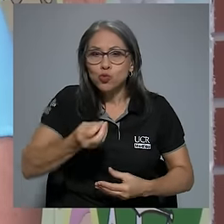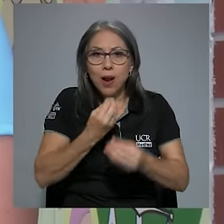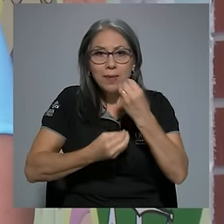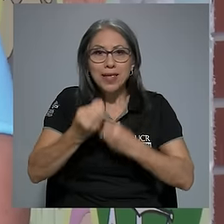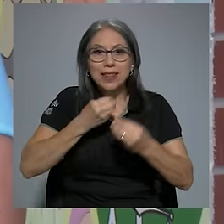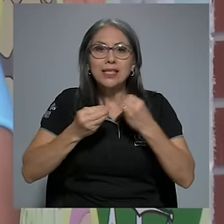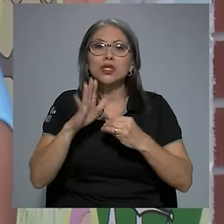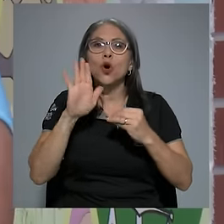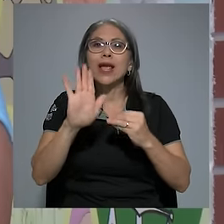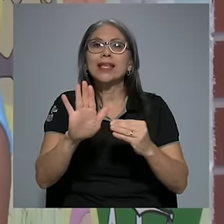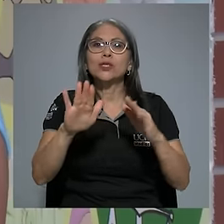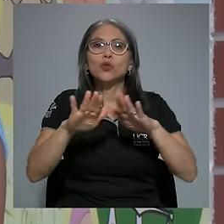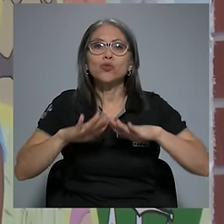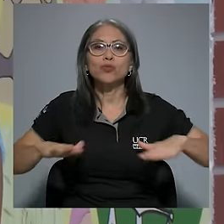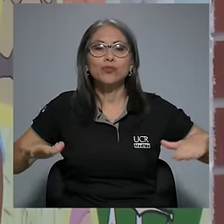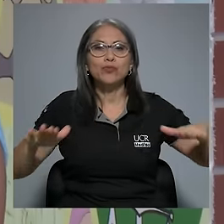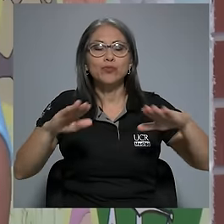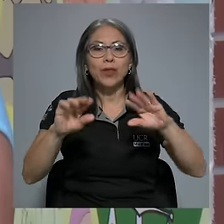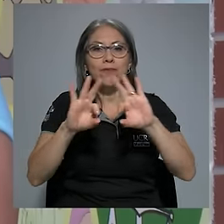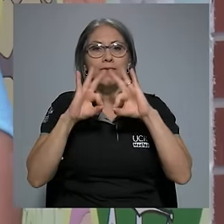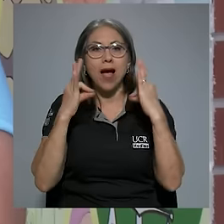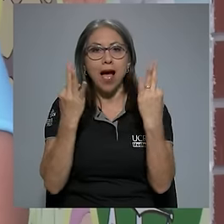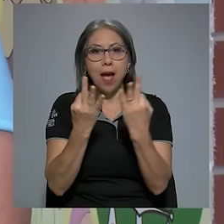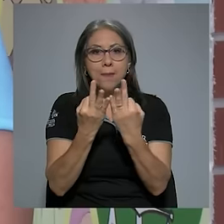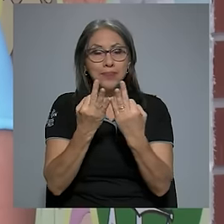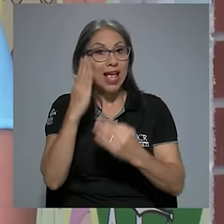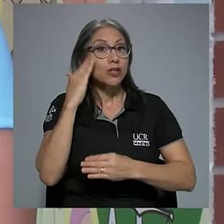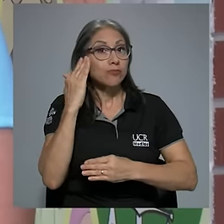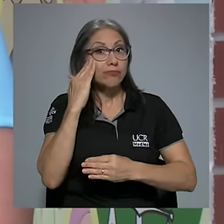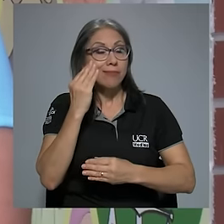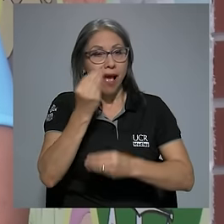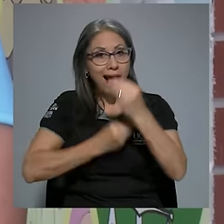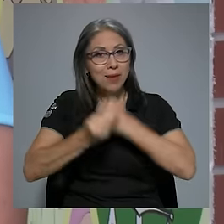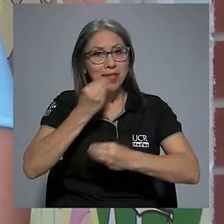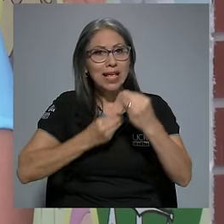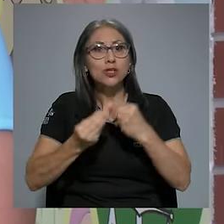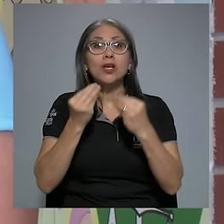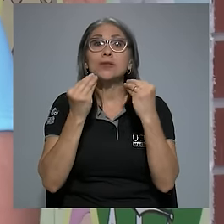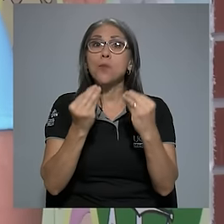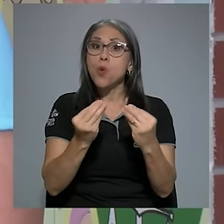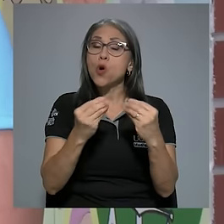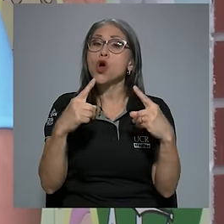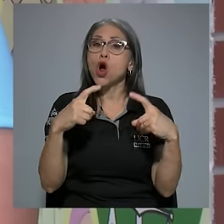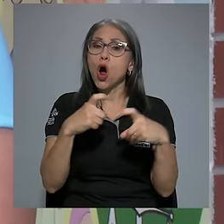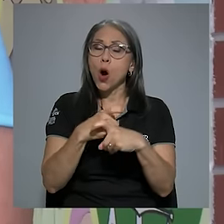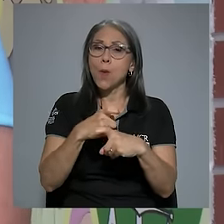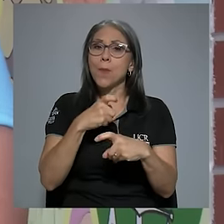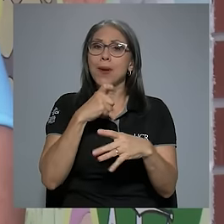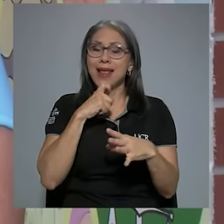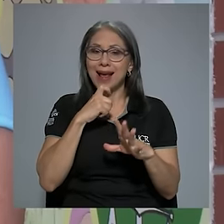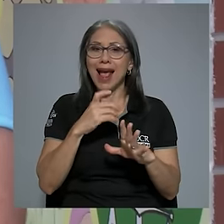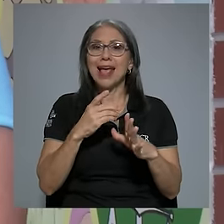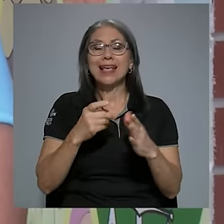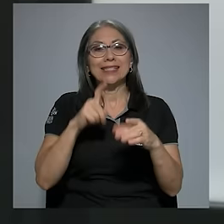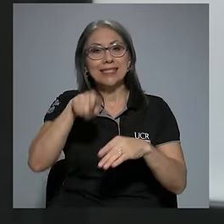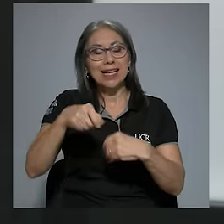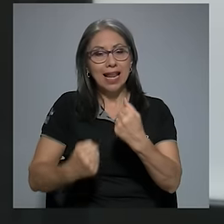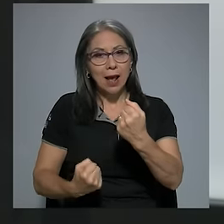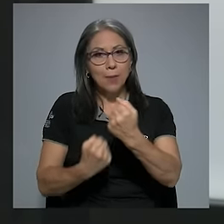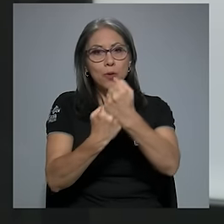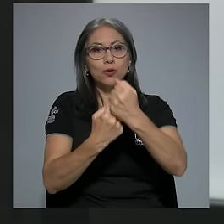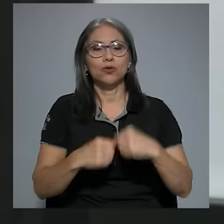entorno familiar, tomando en cuenta que la alimentación es muy compleja y se requiere el apoyo.